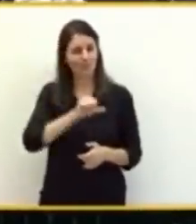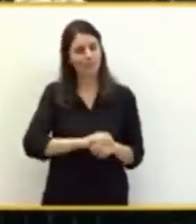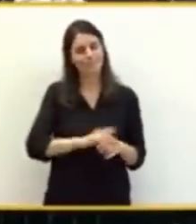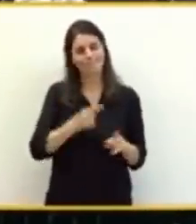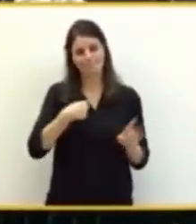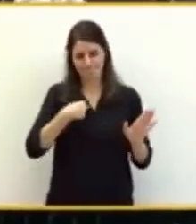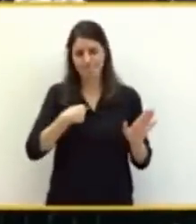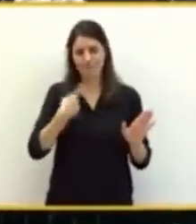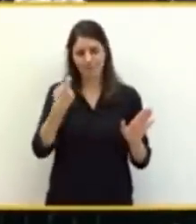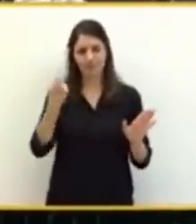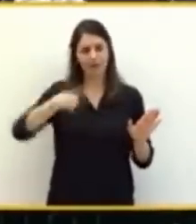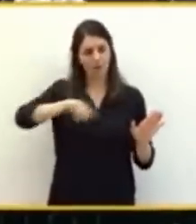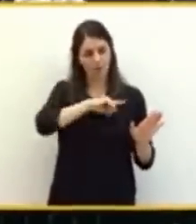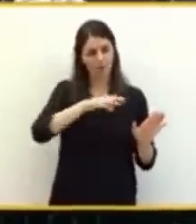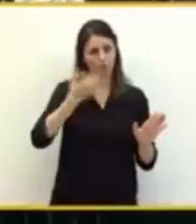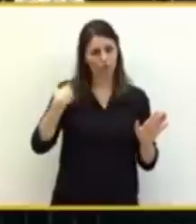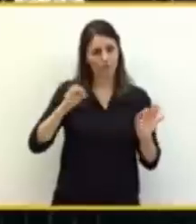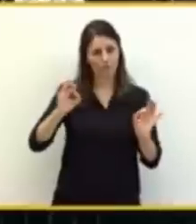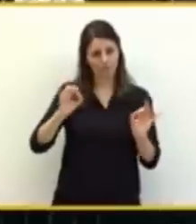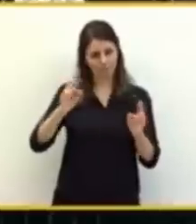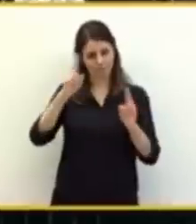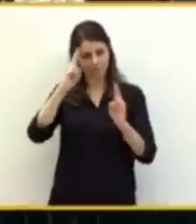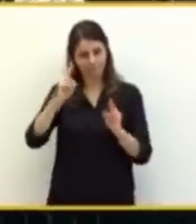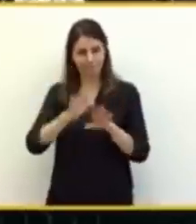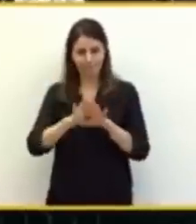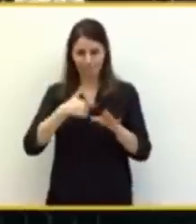que estemos a la altura de las circunstancias.